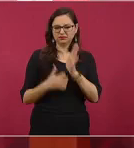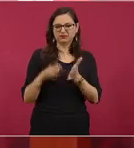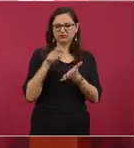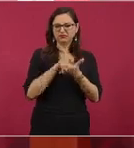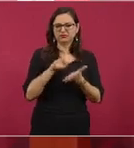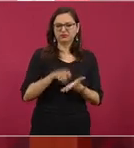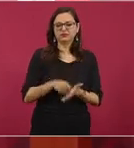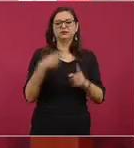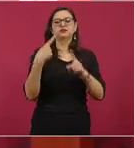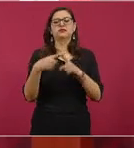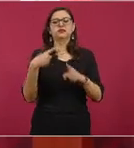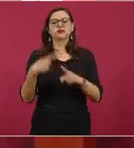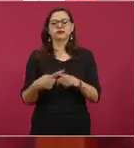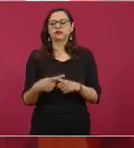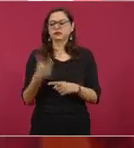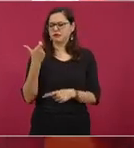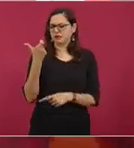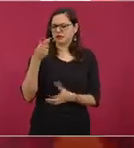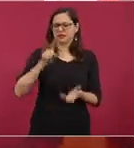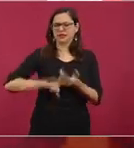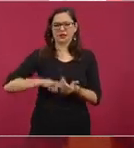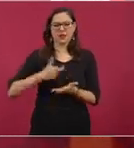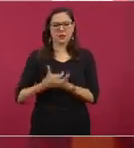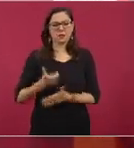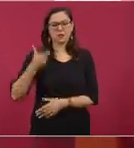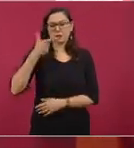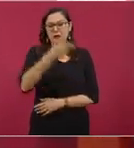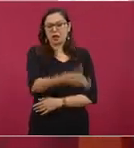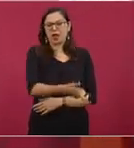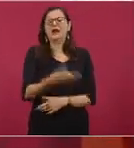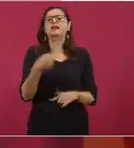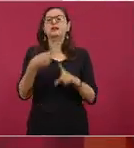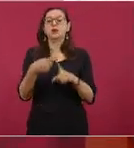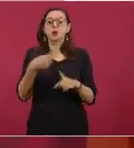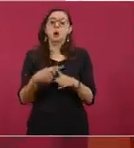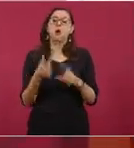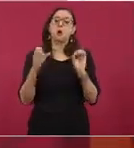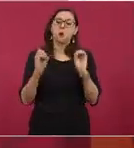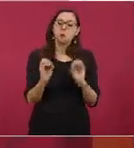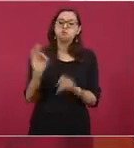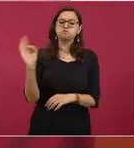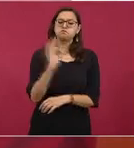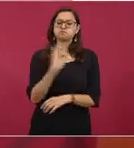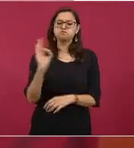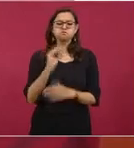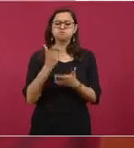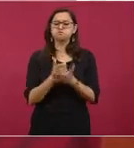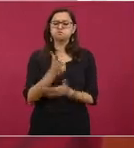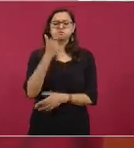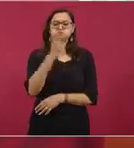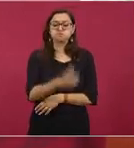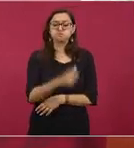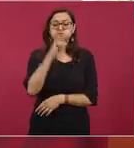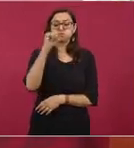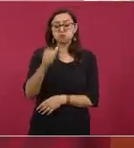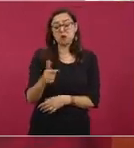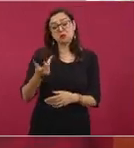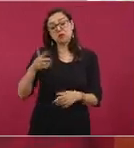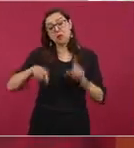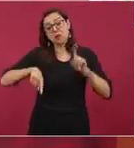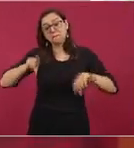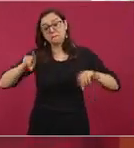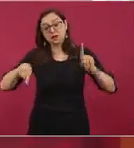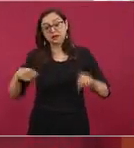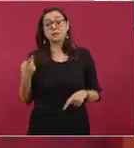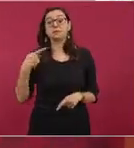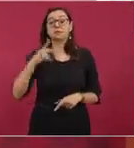No es que les hayan pagado, también hay esa posibilidad, que les hayan pagado. Pero sí